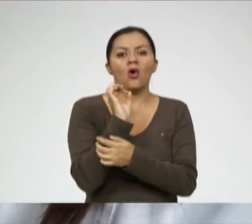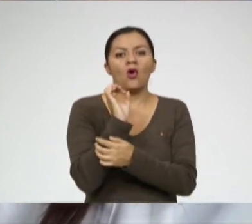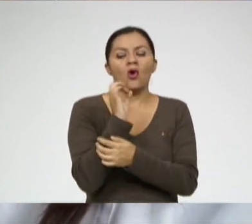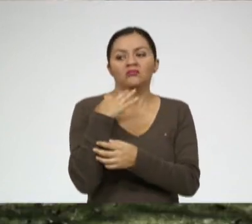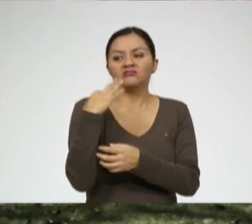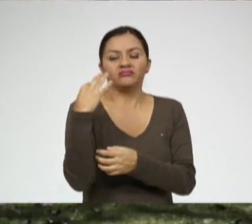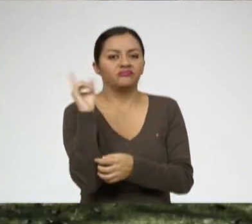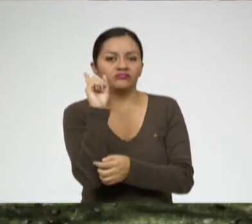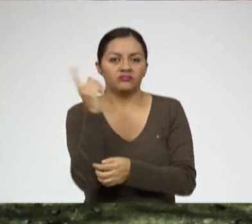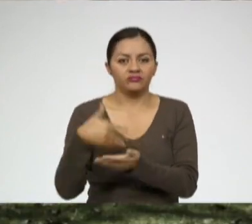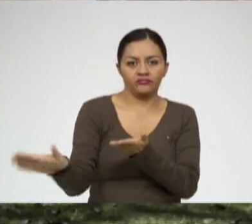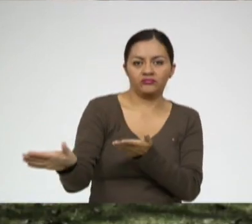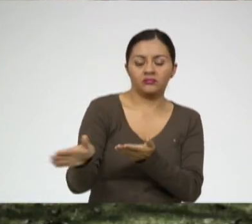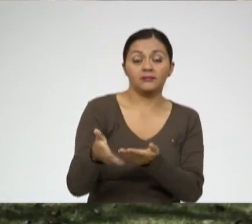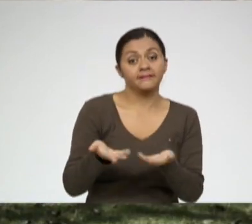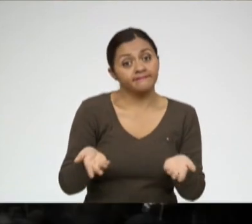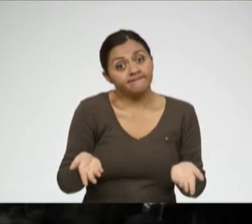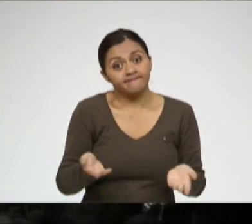la sociedad.